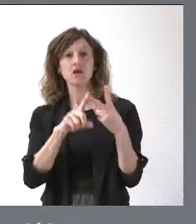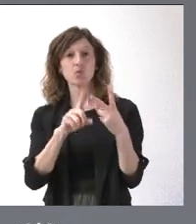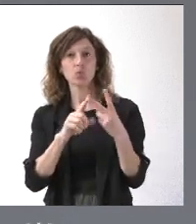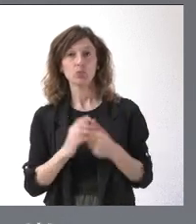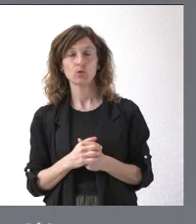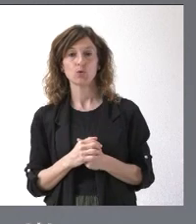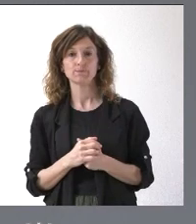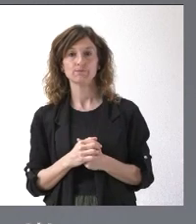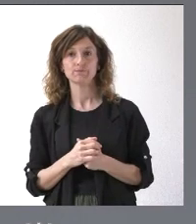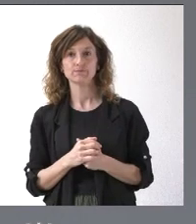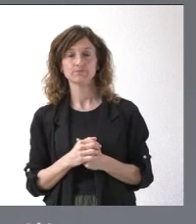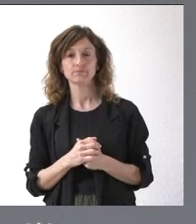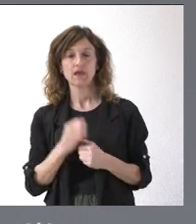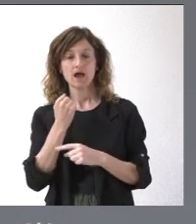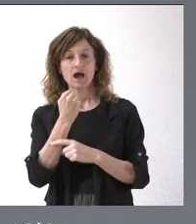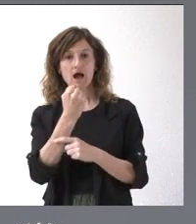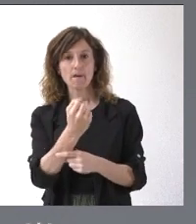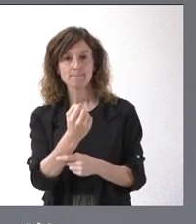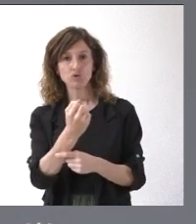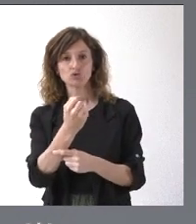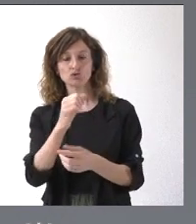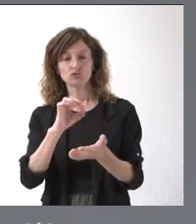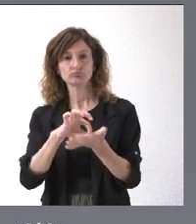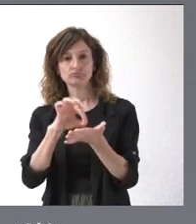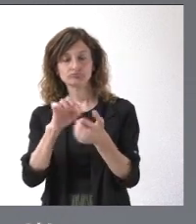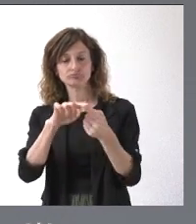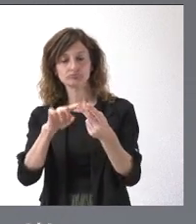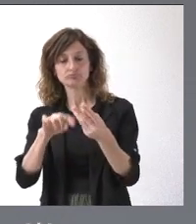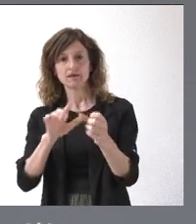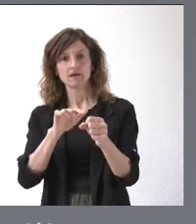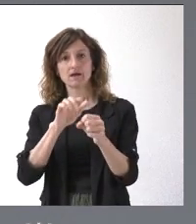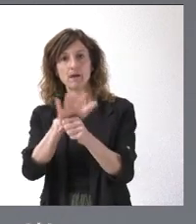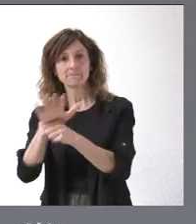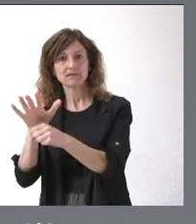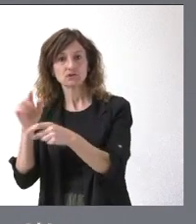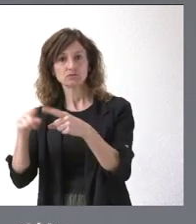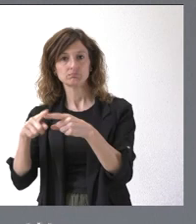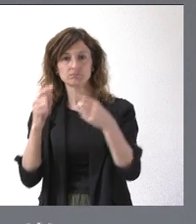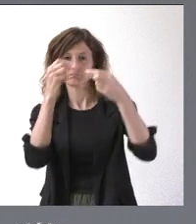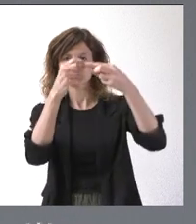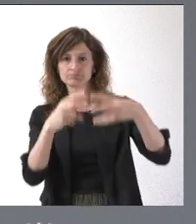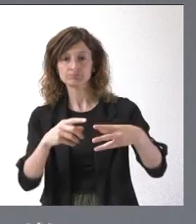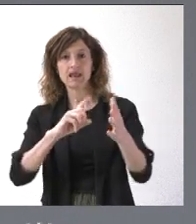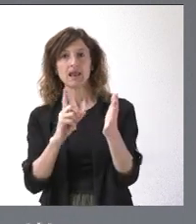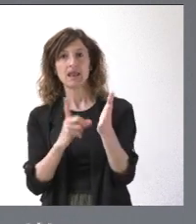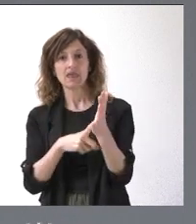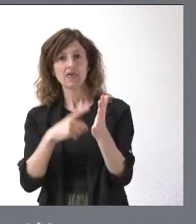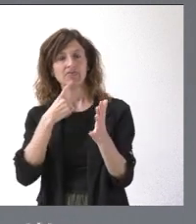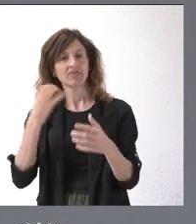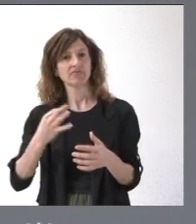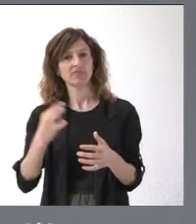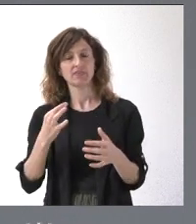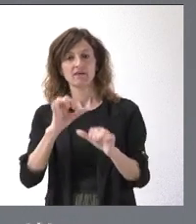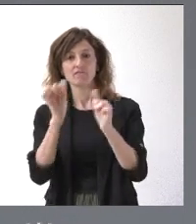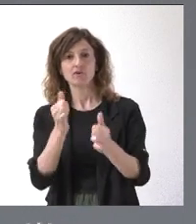la definición de los apoyos que se prestarán en los distintos ámbitos que la ley también contempla que tienen que ser de una